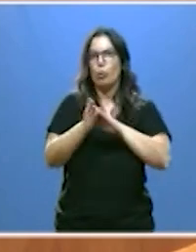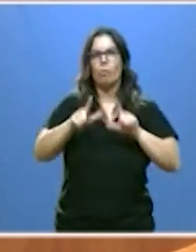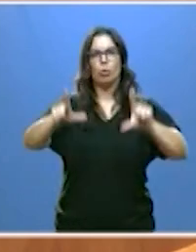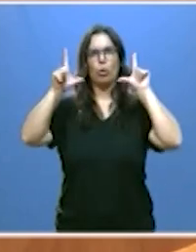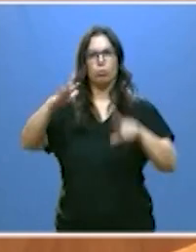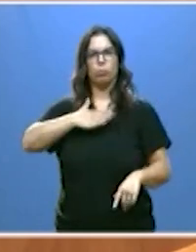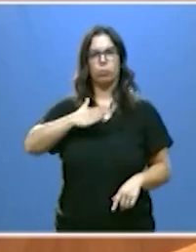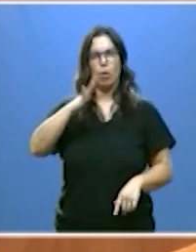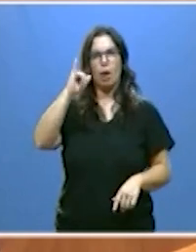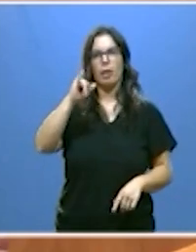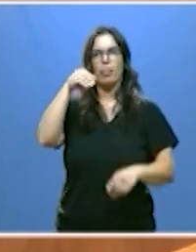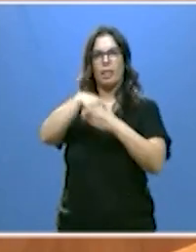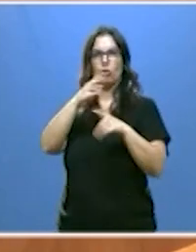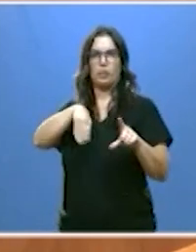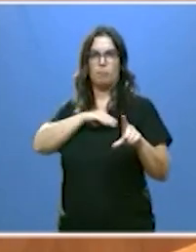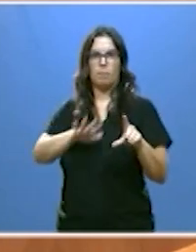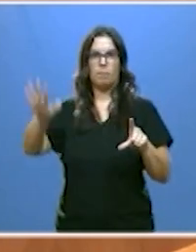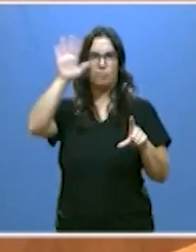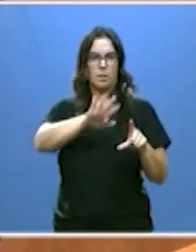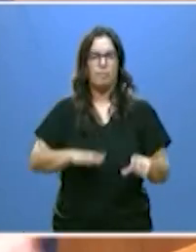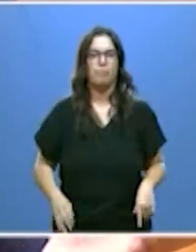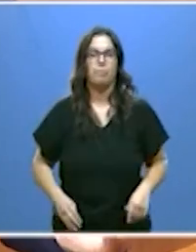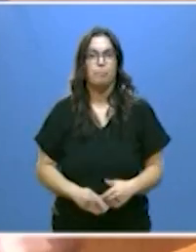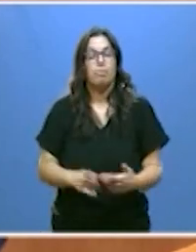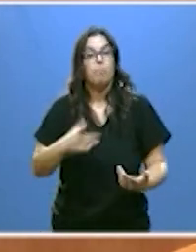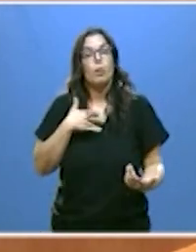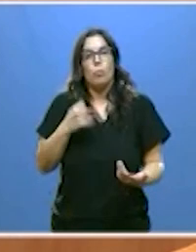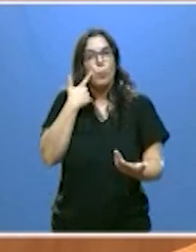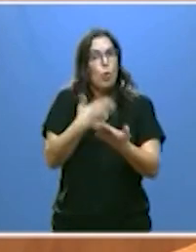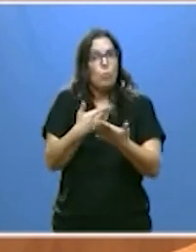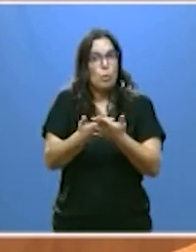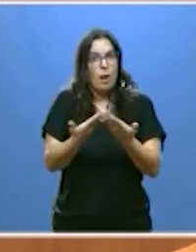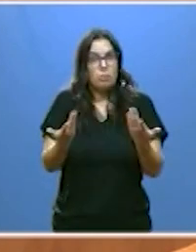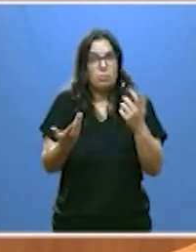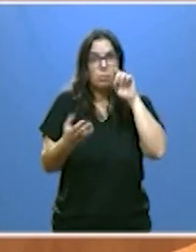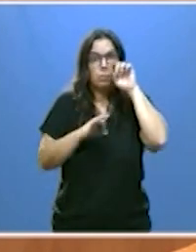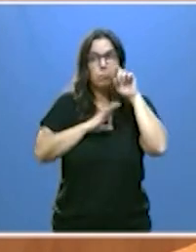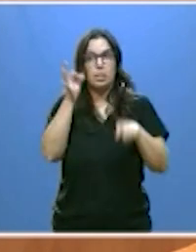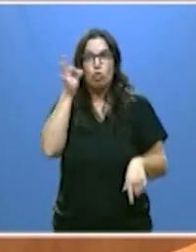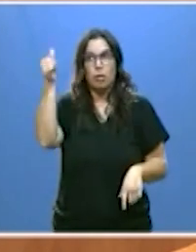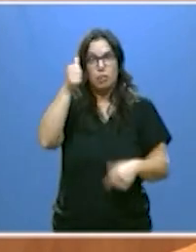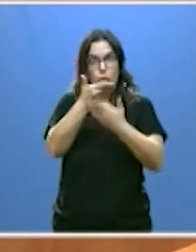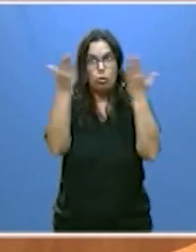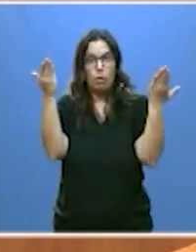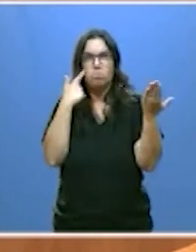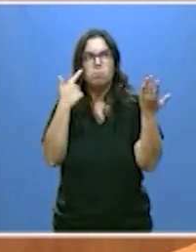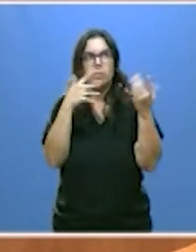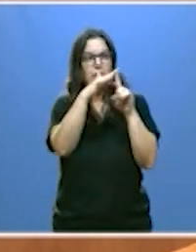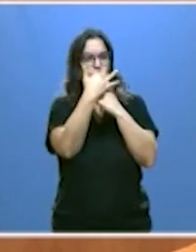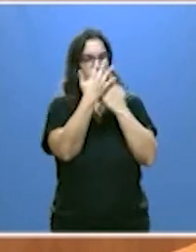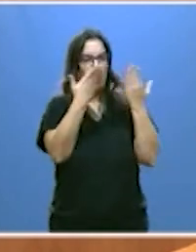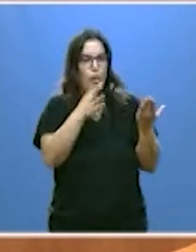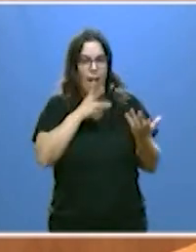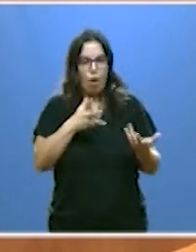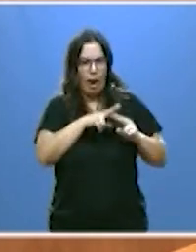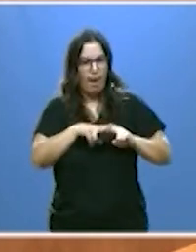en nuestra nación, en España. Eso lo podemos comprobar, señoras y señores procuradores, analizando la situación en